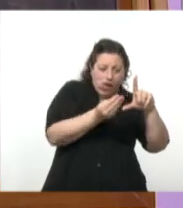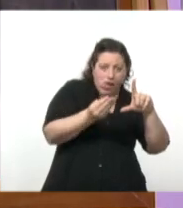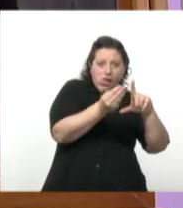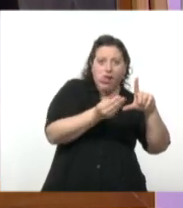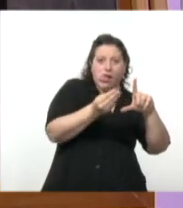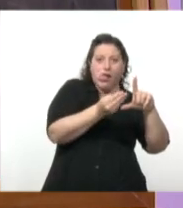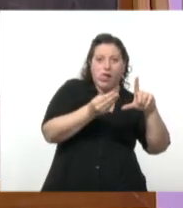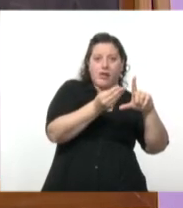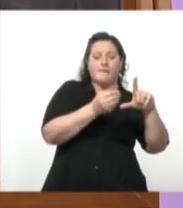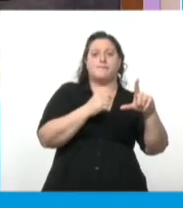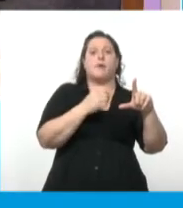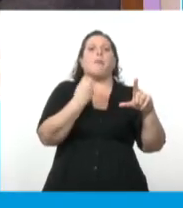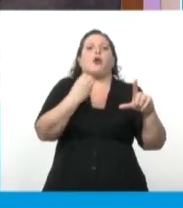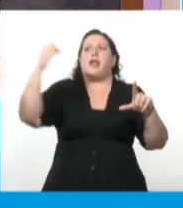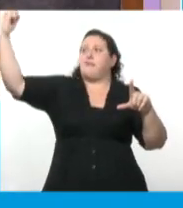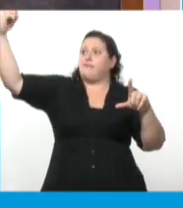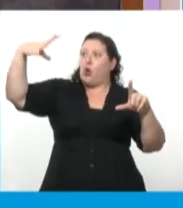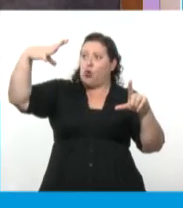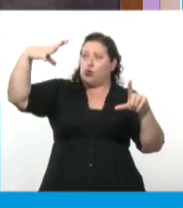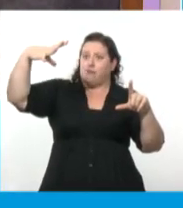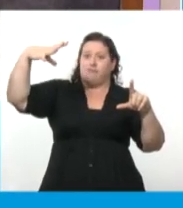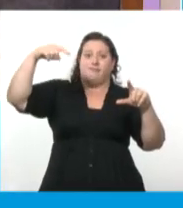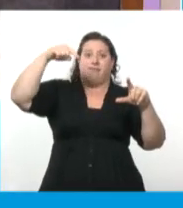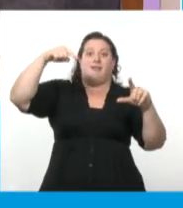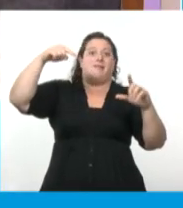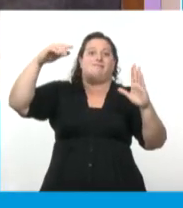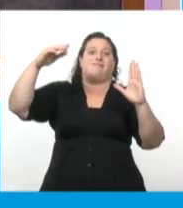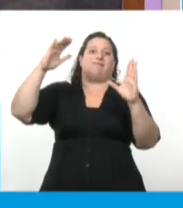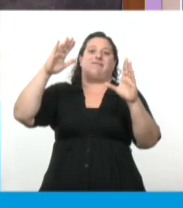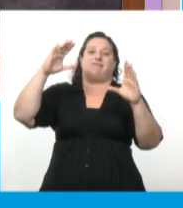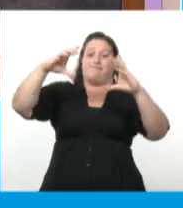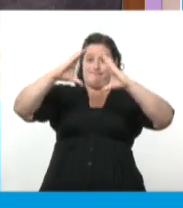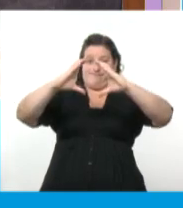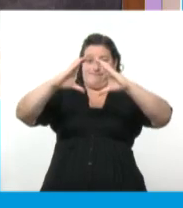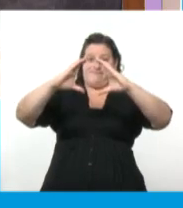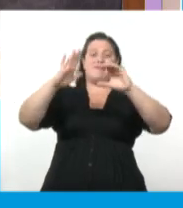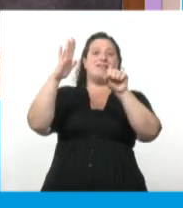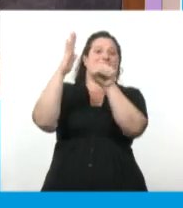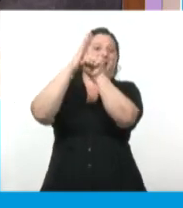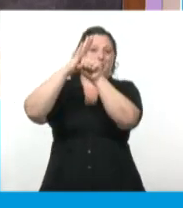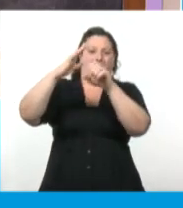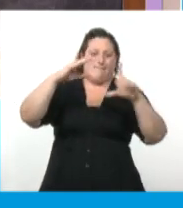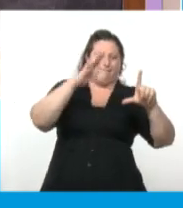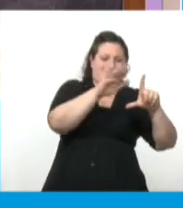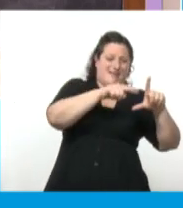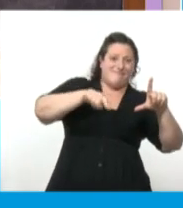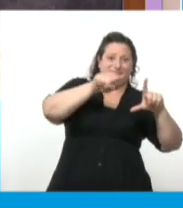La sombra que produce... Impresionante. Este me quedó espectacular. Sí. Esta esfera en el plano.